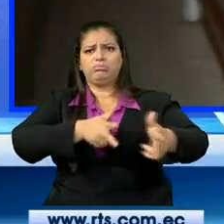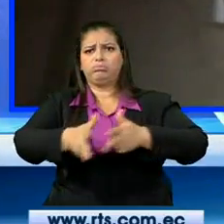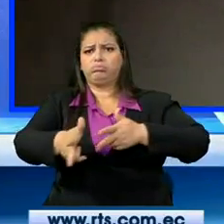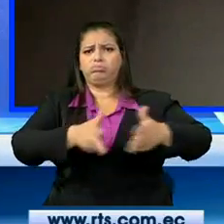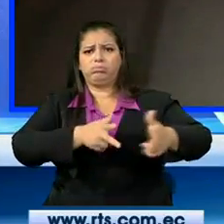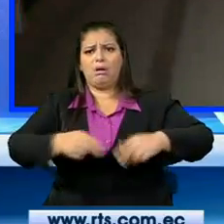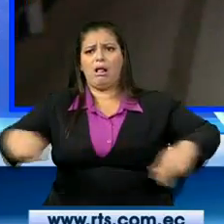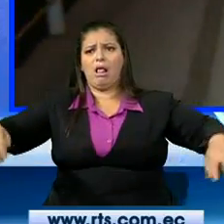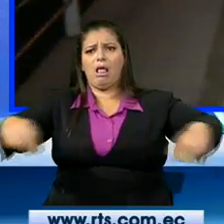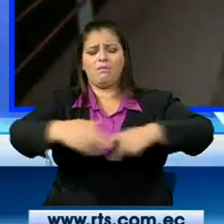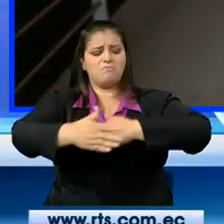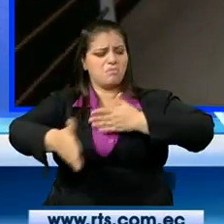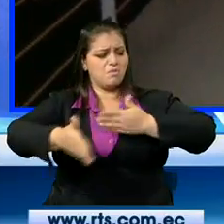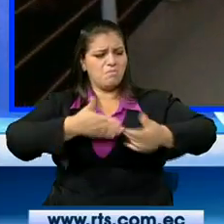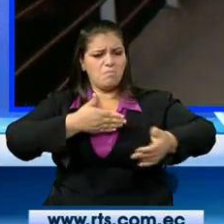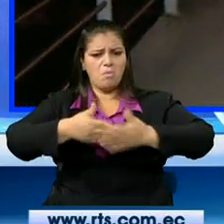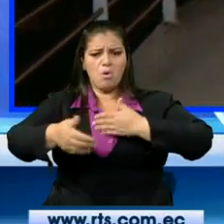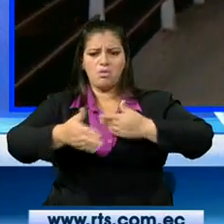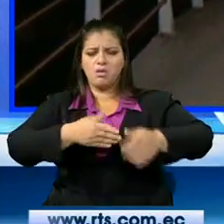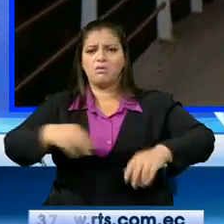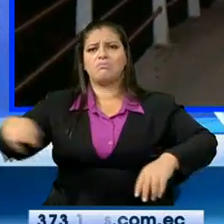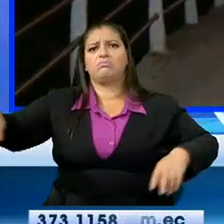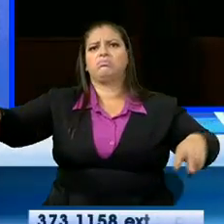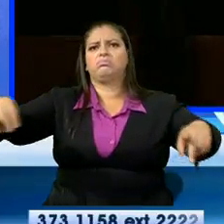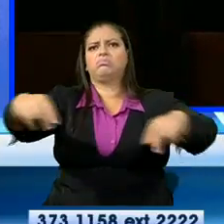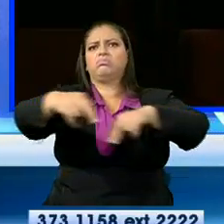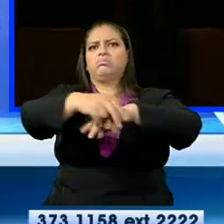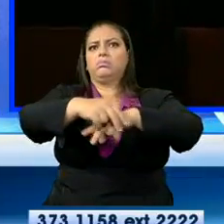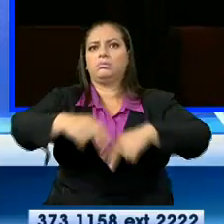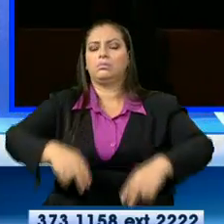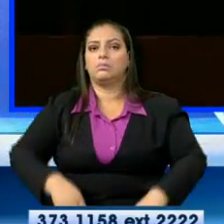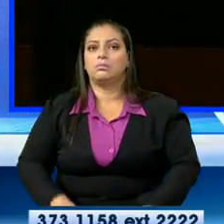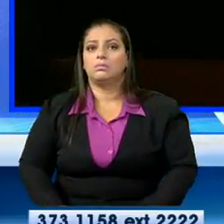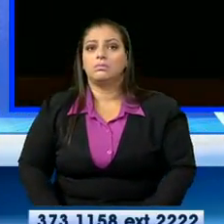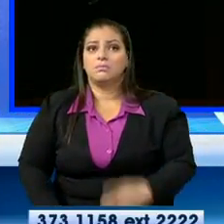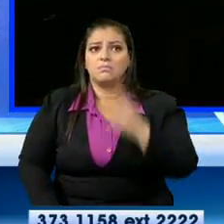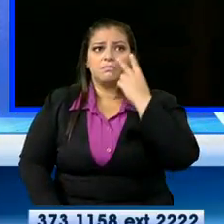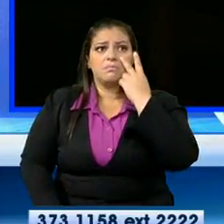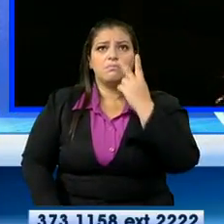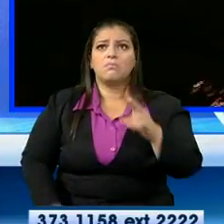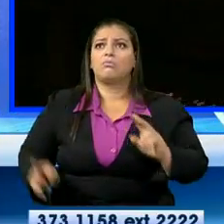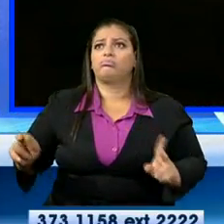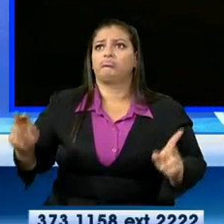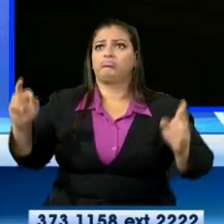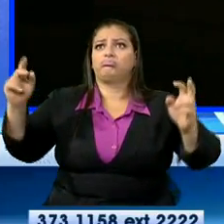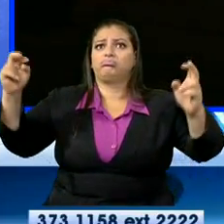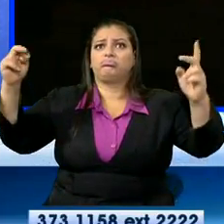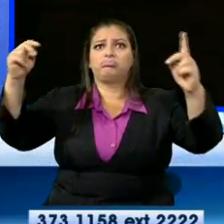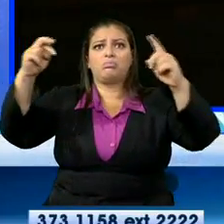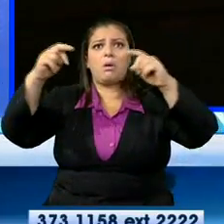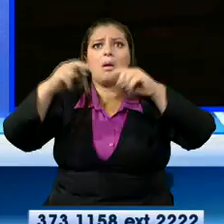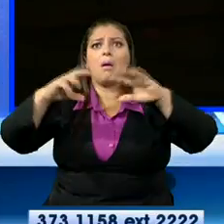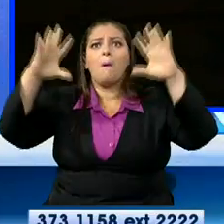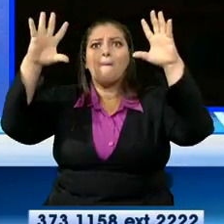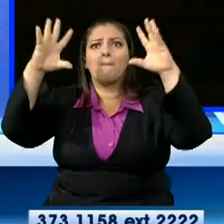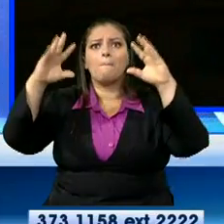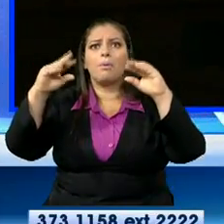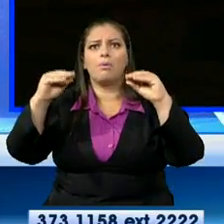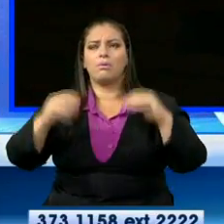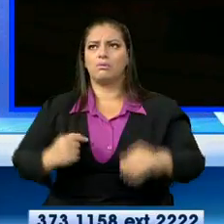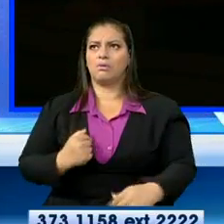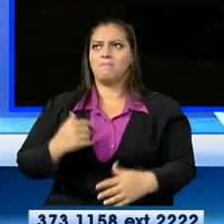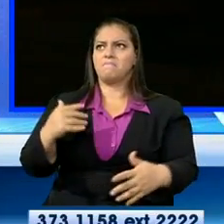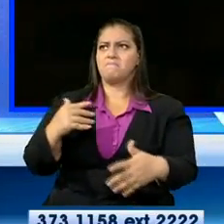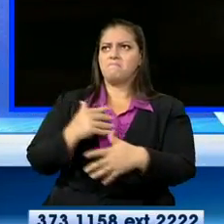podido apreciar, los pasos peatonales están en tinieblas, completamente oscuros. ¿Quién se atrevería a cruzar por allí?